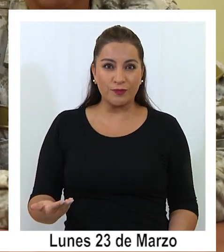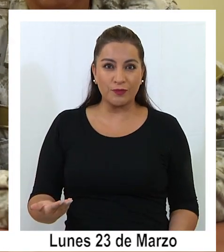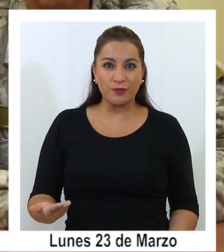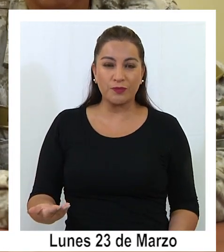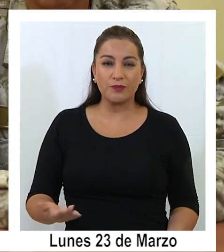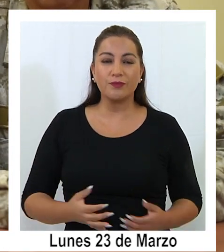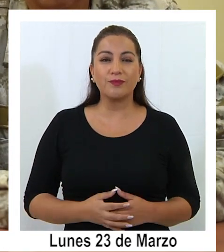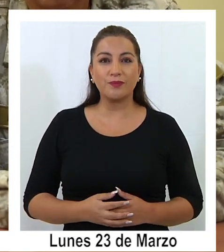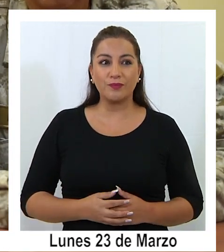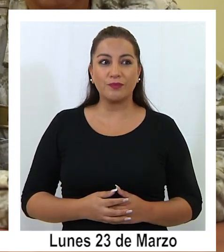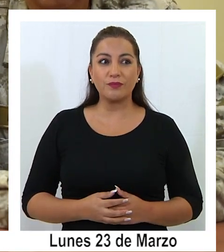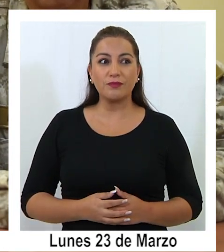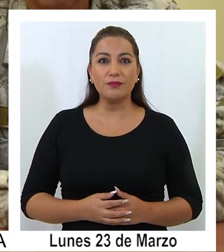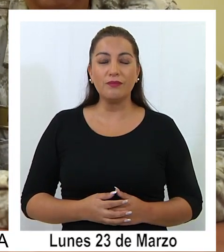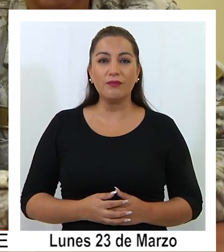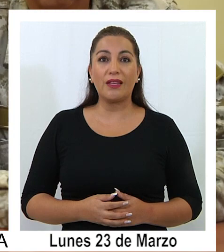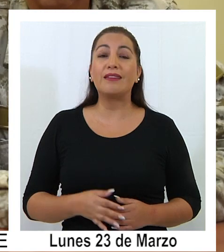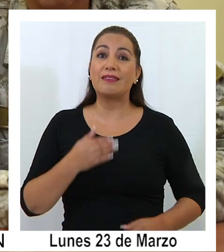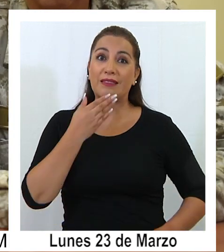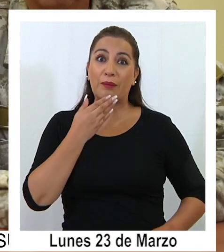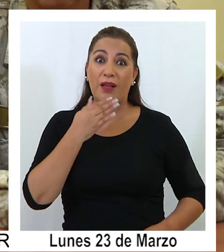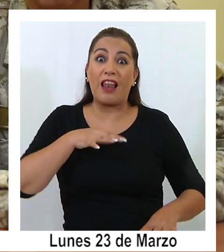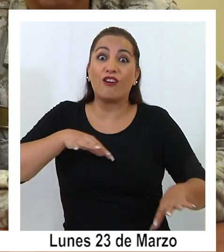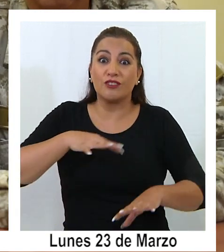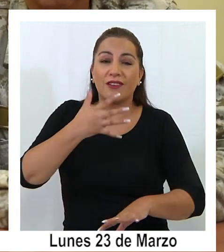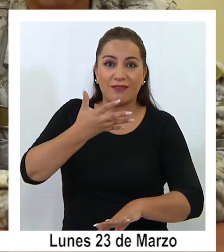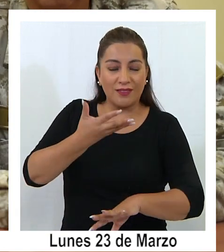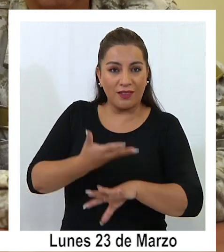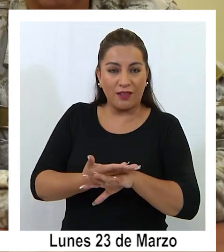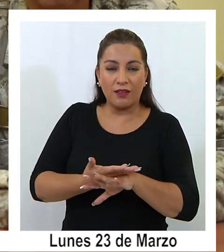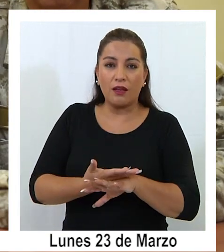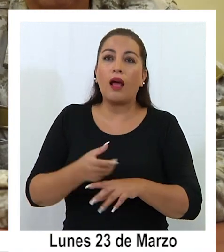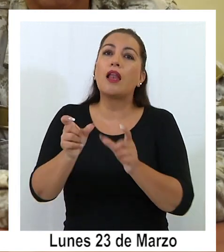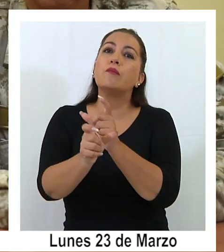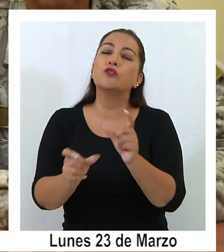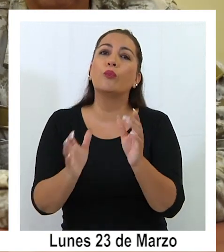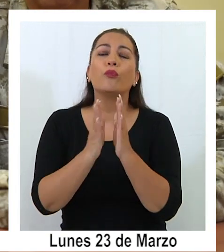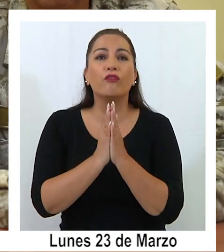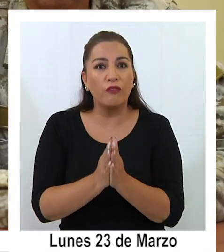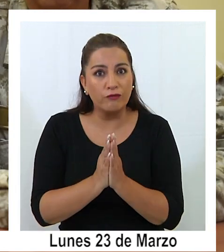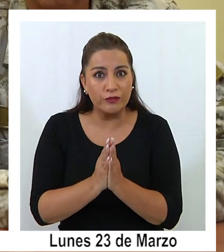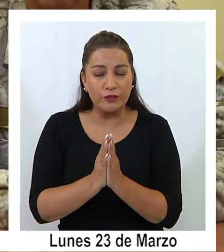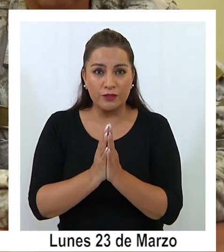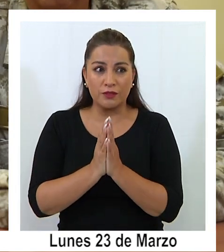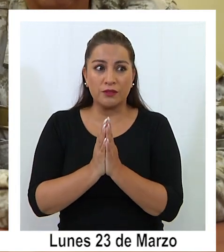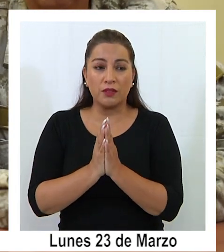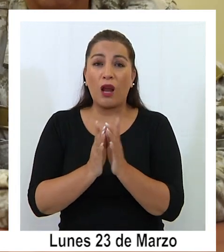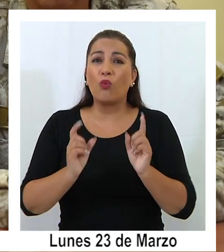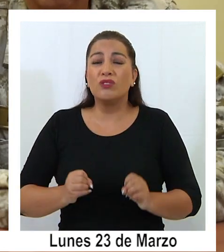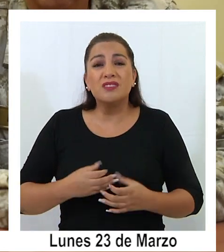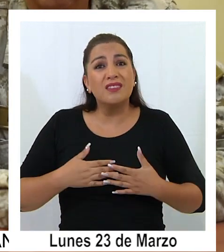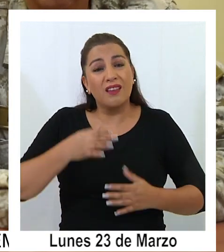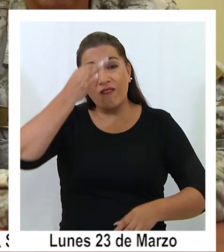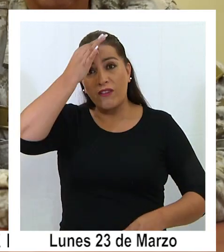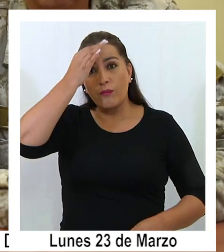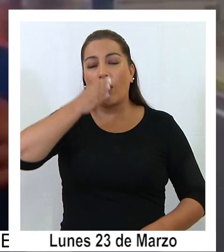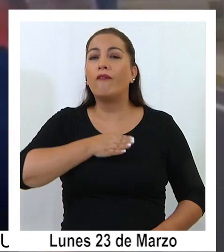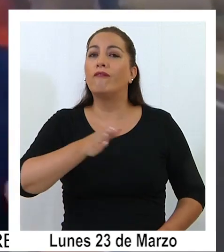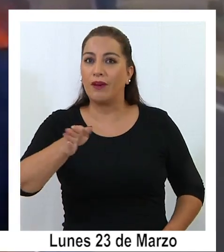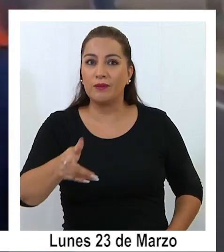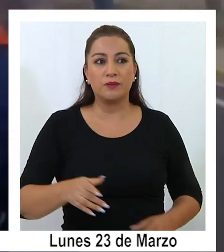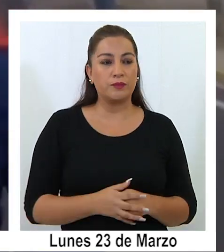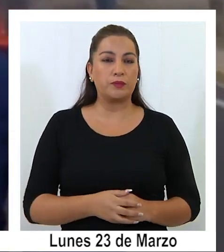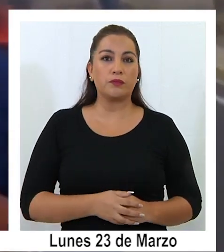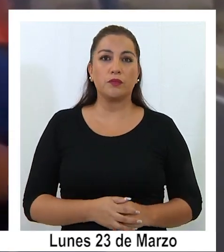utilizar los recursos que tenemos. Por lo tanto, les pedimos a las personas que se sientan realmente enfermas que concurran a hacerse el